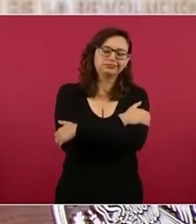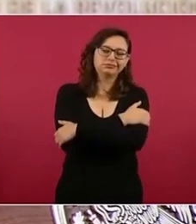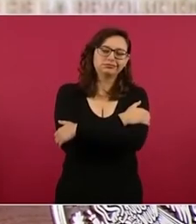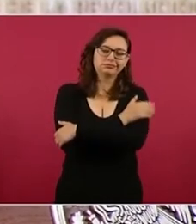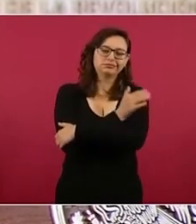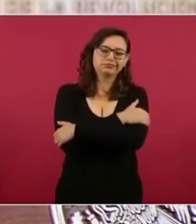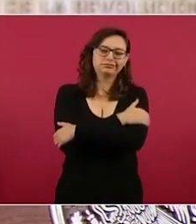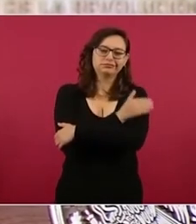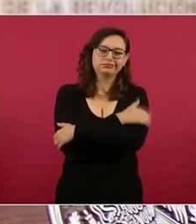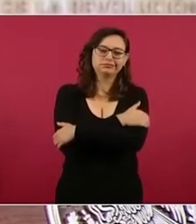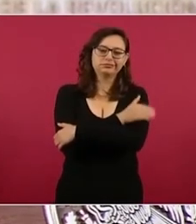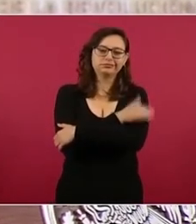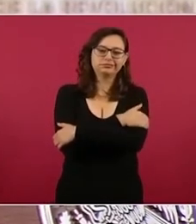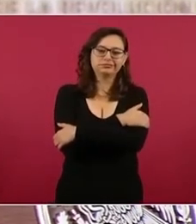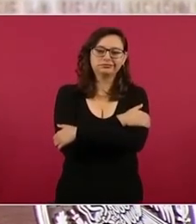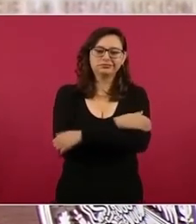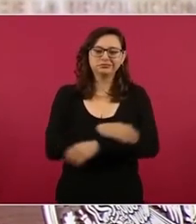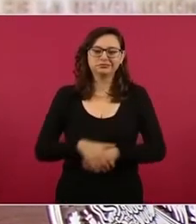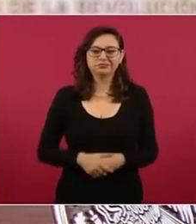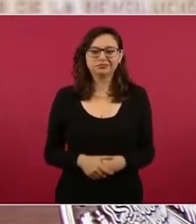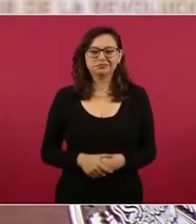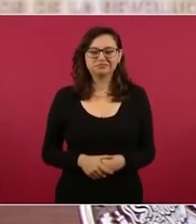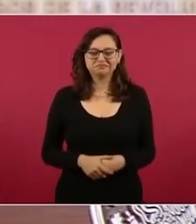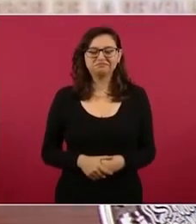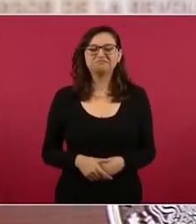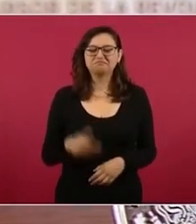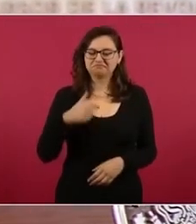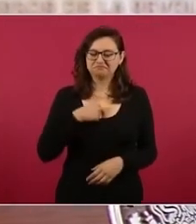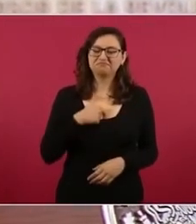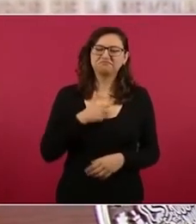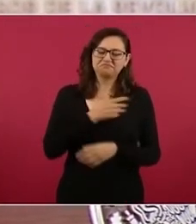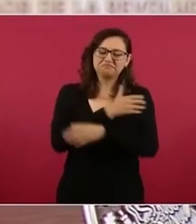¿y saben por qué? lo abrazo